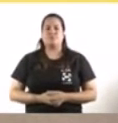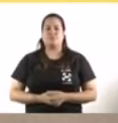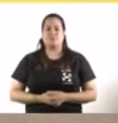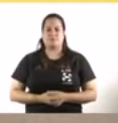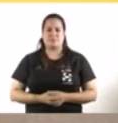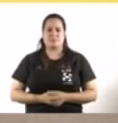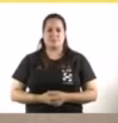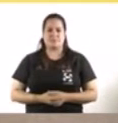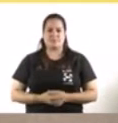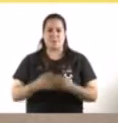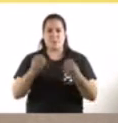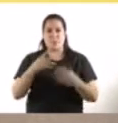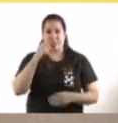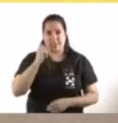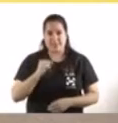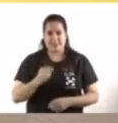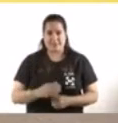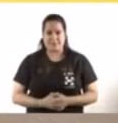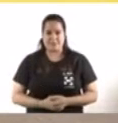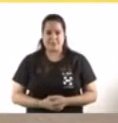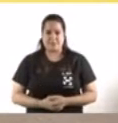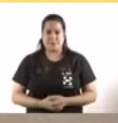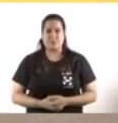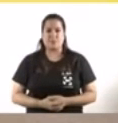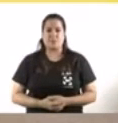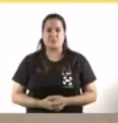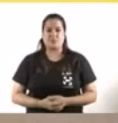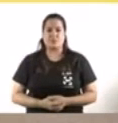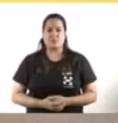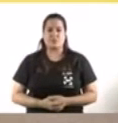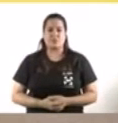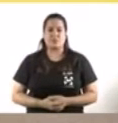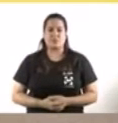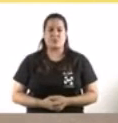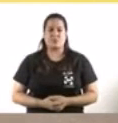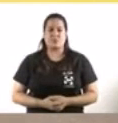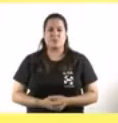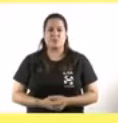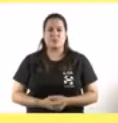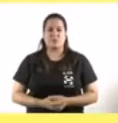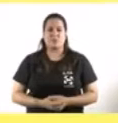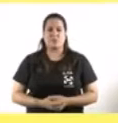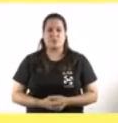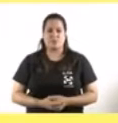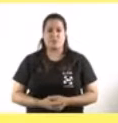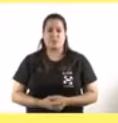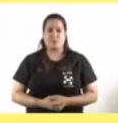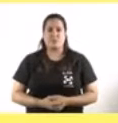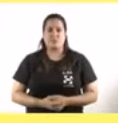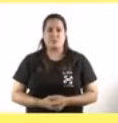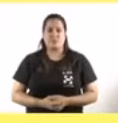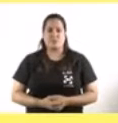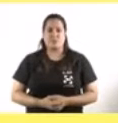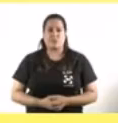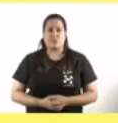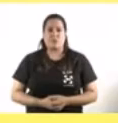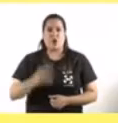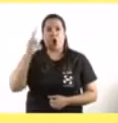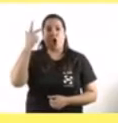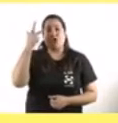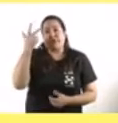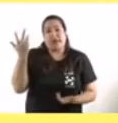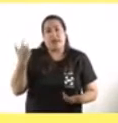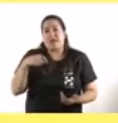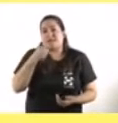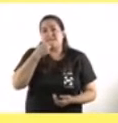¿Qué tal? Buenos días. Vamos a ir reforzando la cantidad de hoteles y de plazas en los hoteles en la